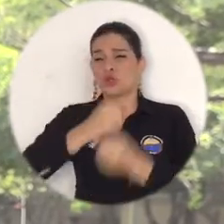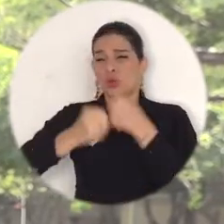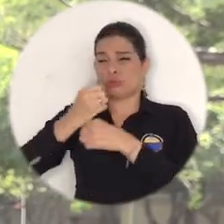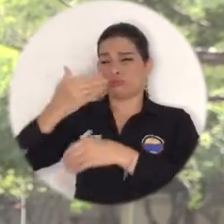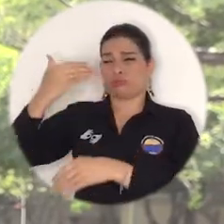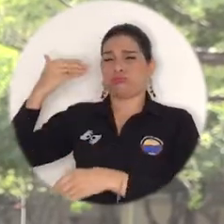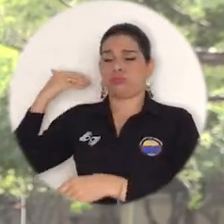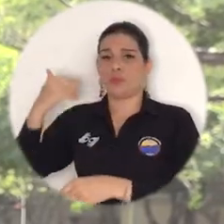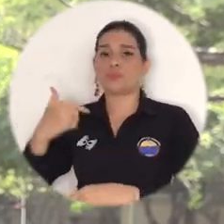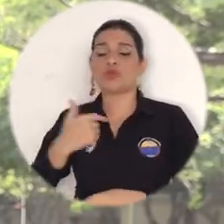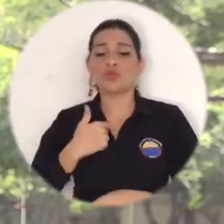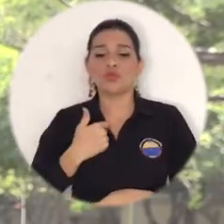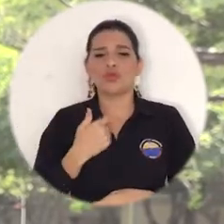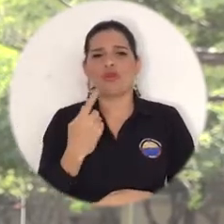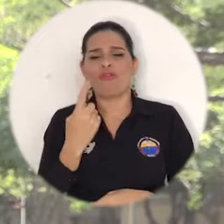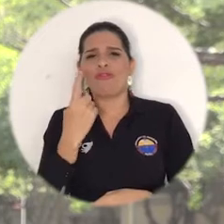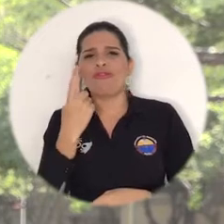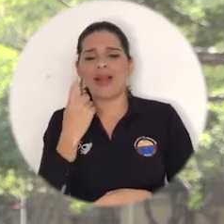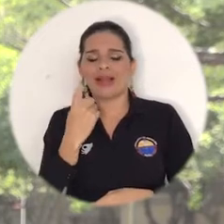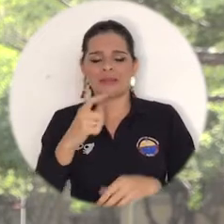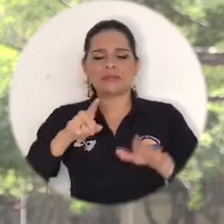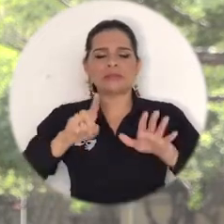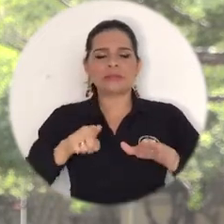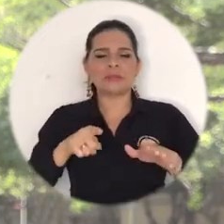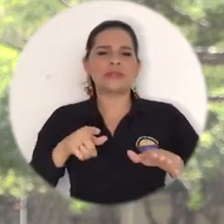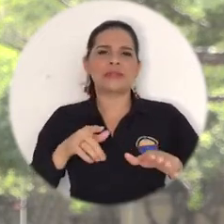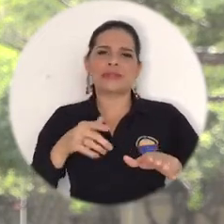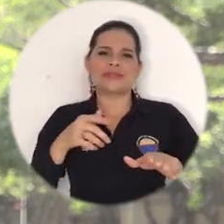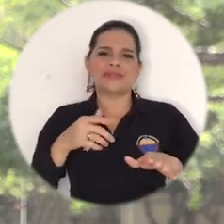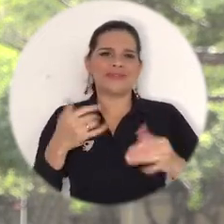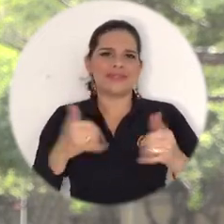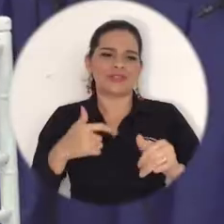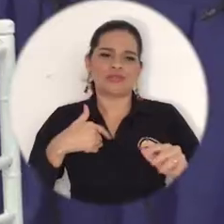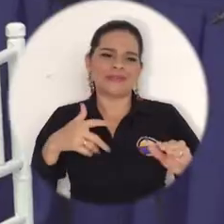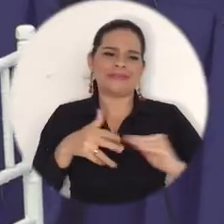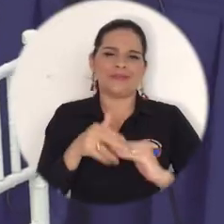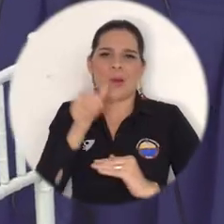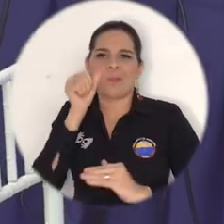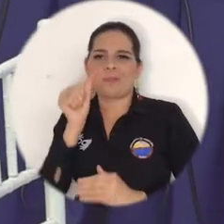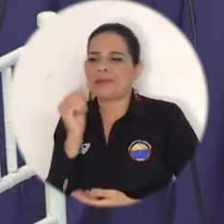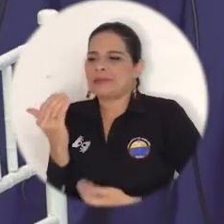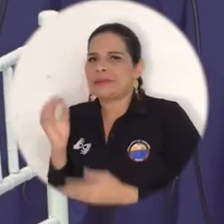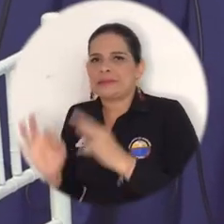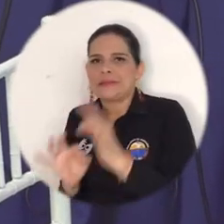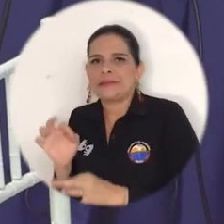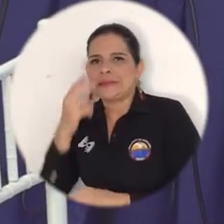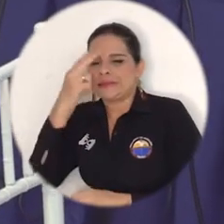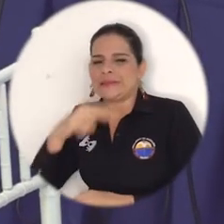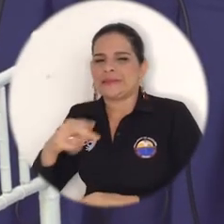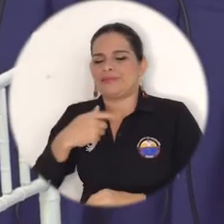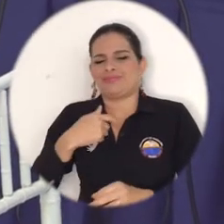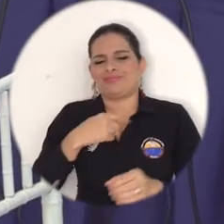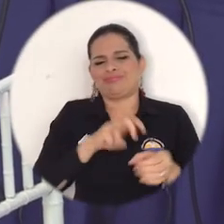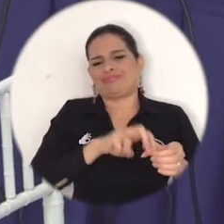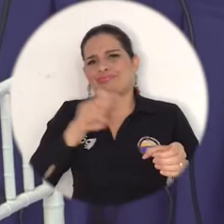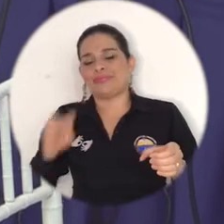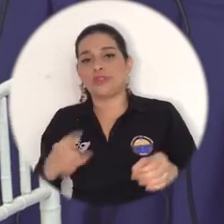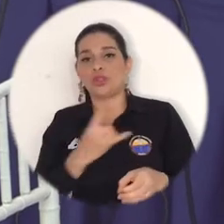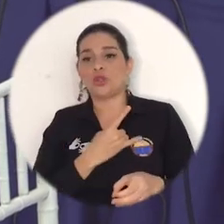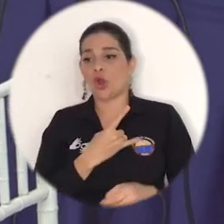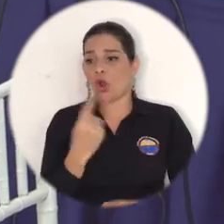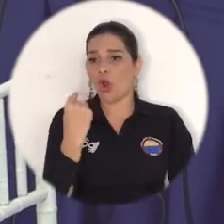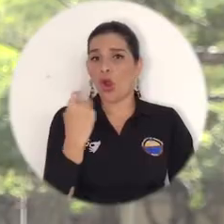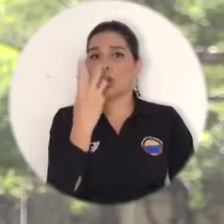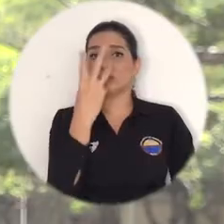faltaba un semestre para terminar y por motivos de maternidad me tocó retirarme. Hace unos tres años salió un acuerdo superior